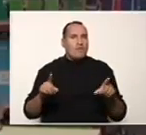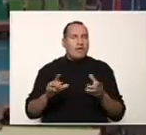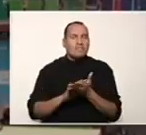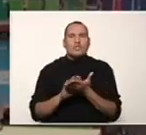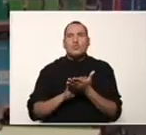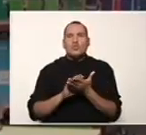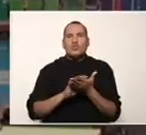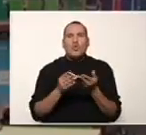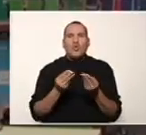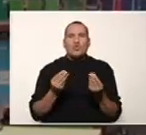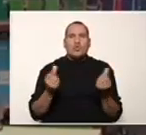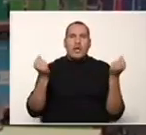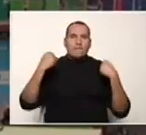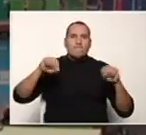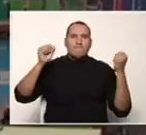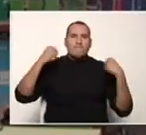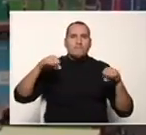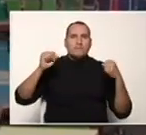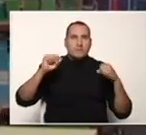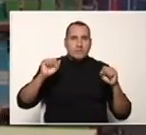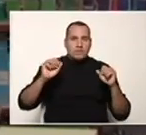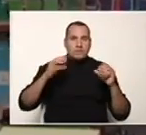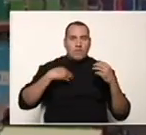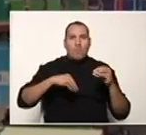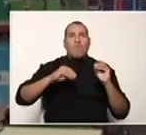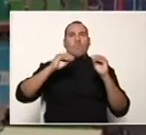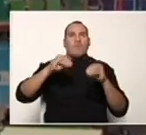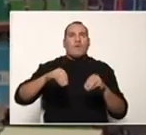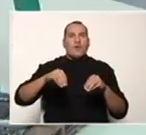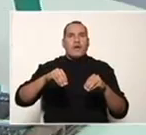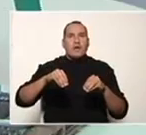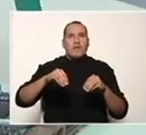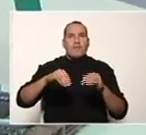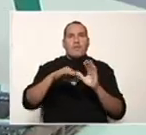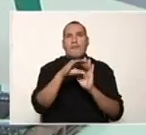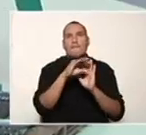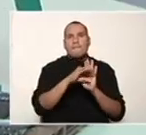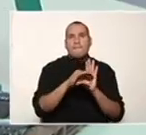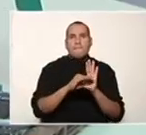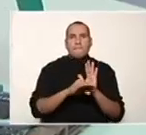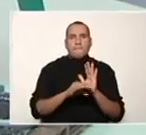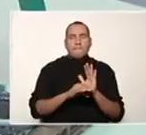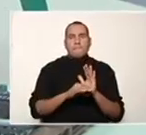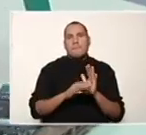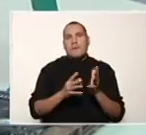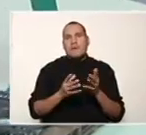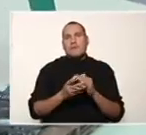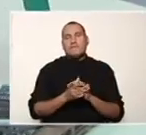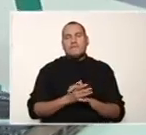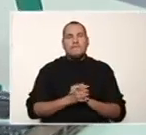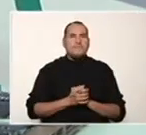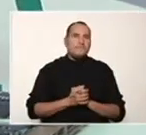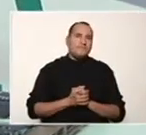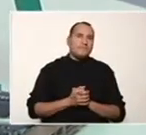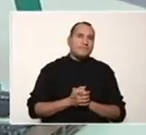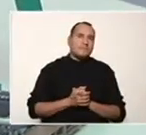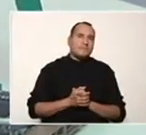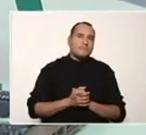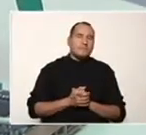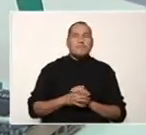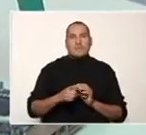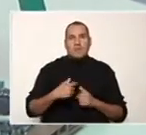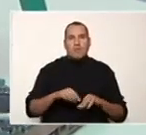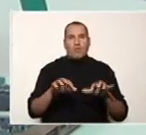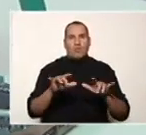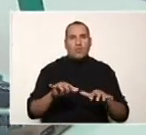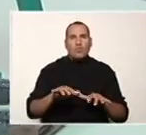resolver este tipo de ejercicio donde implementaremos las técnicas de programación. Para ello, vamos a hacer uso de un editor de